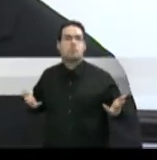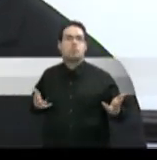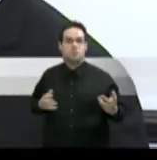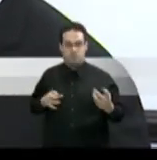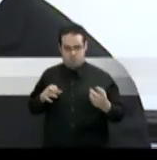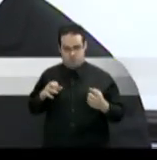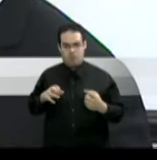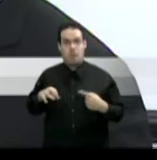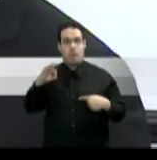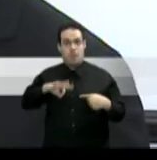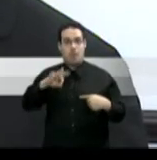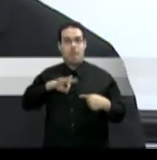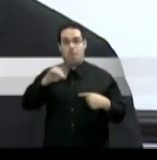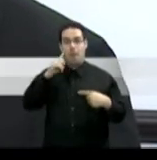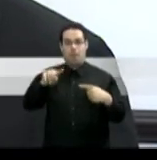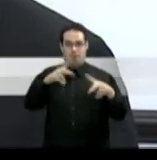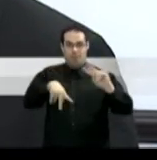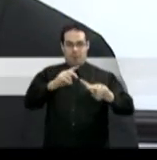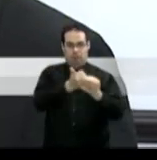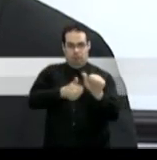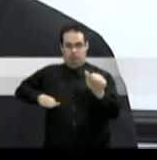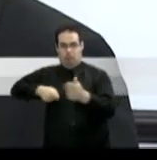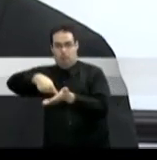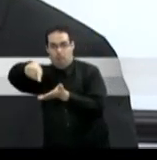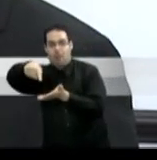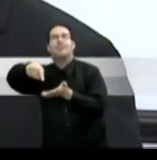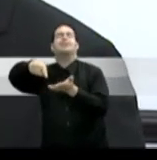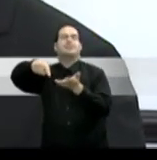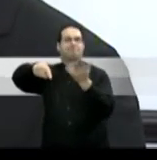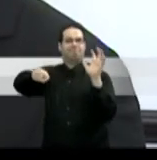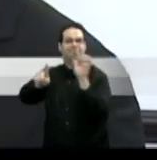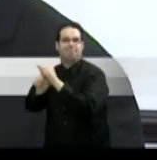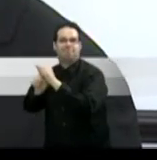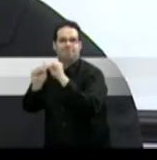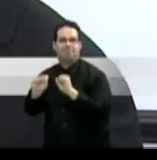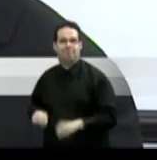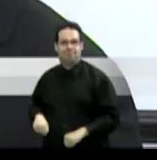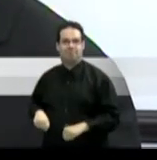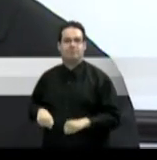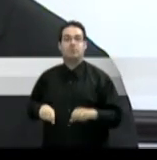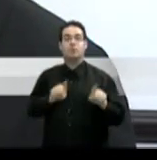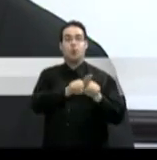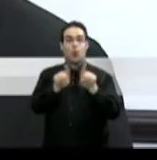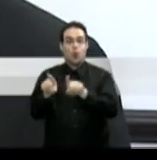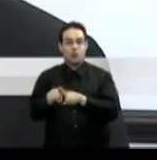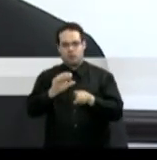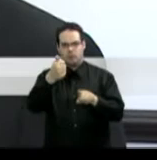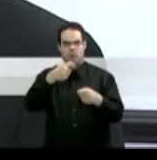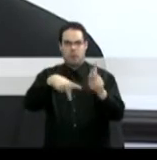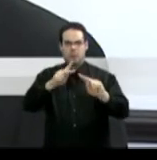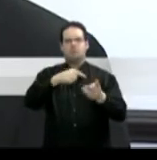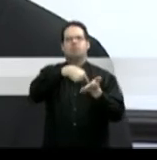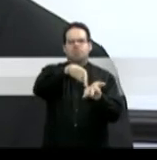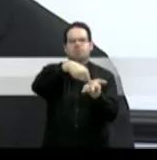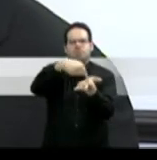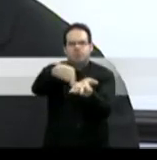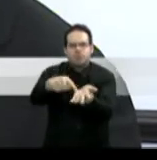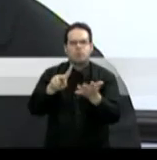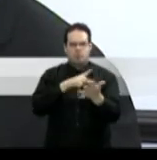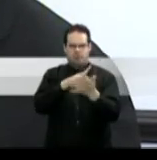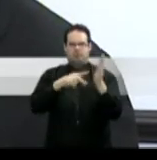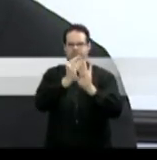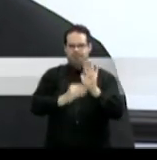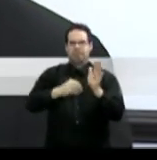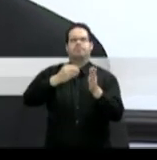al evasor contributivo de tener un sistema que ponga menos carga en el contribuyente que todos los que llegamos planilla todos los años